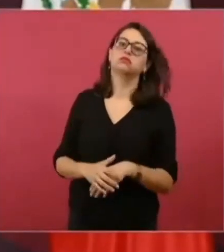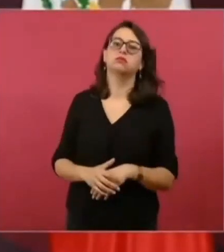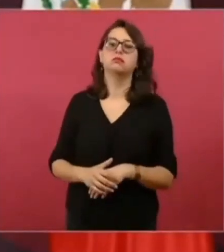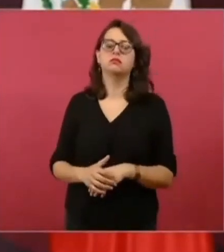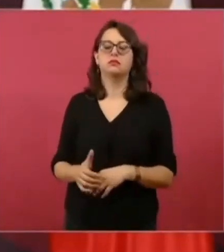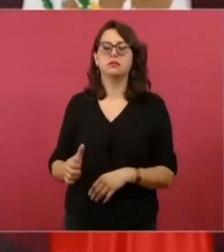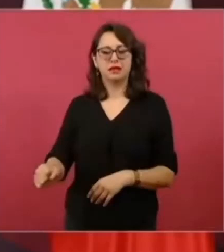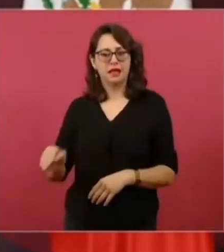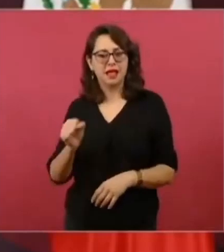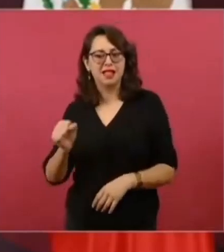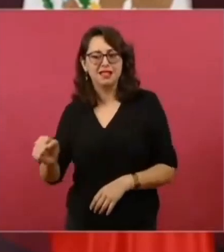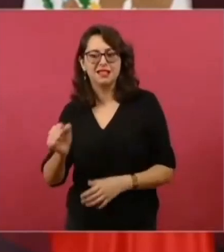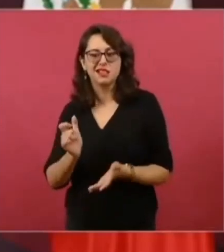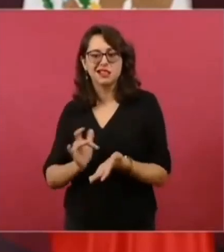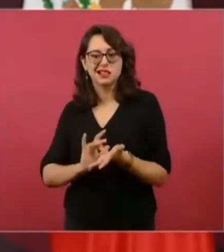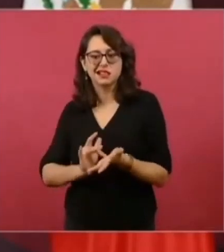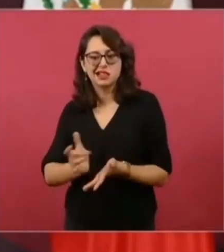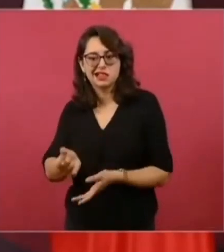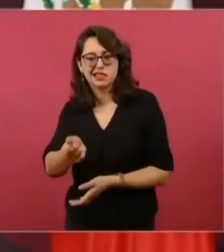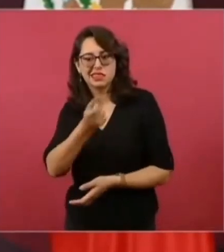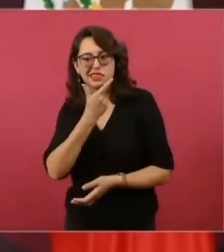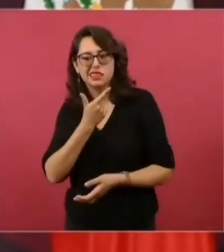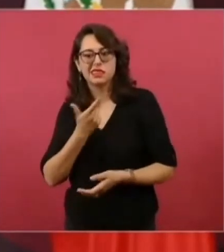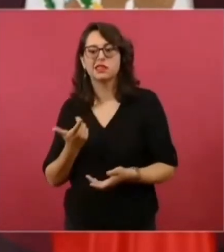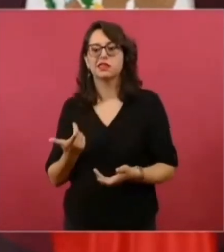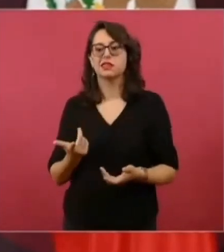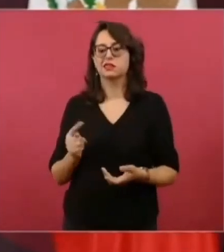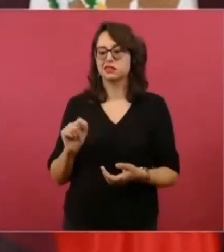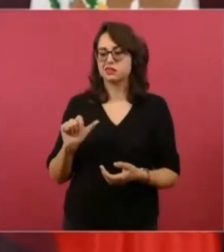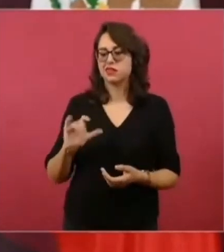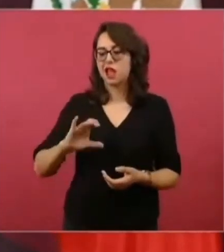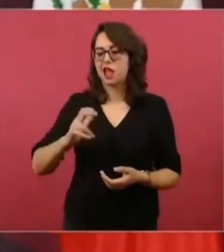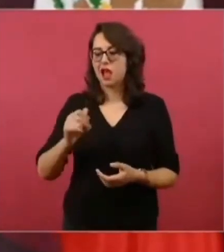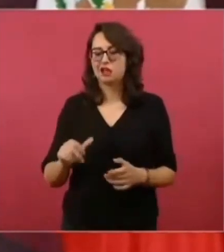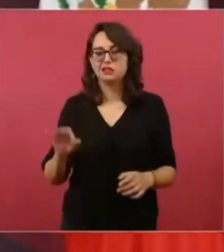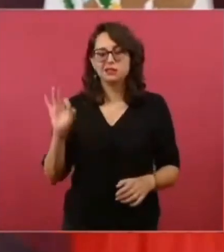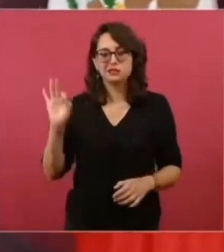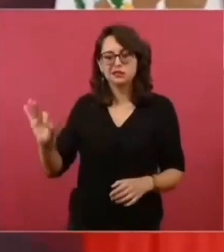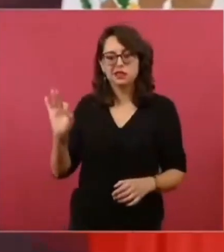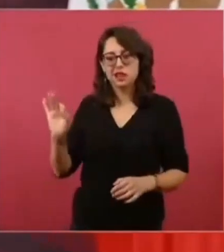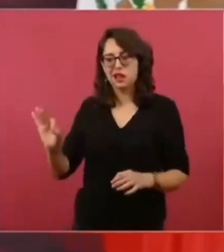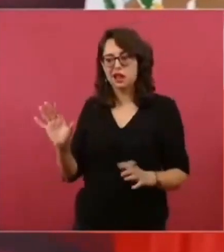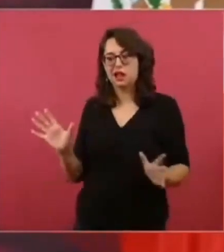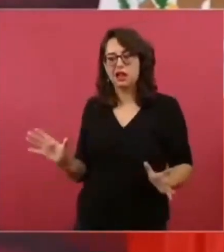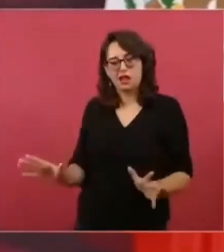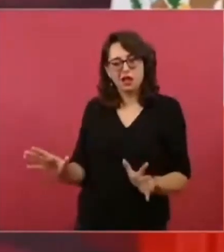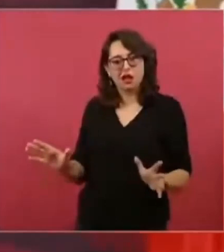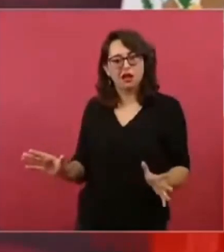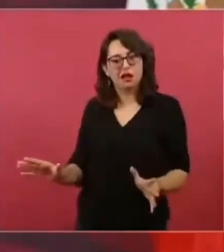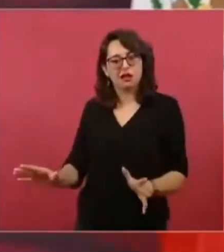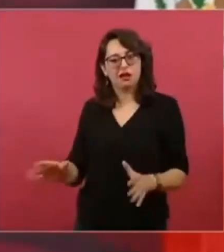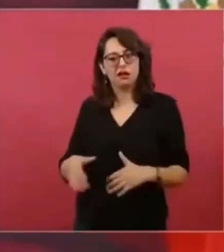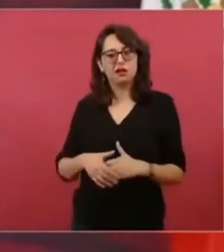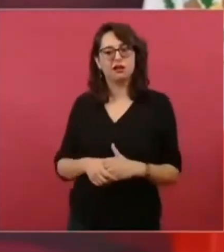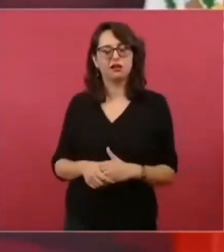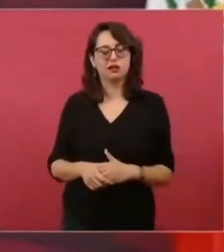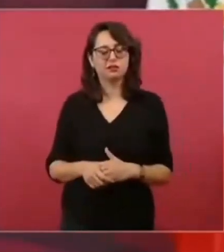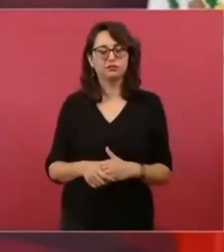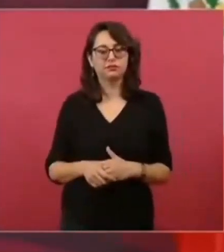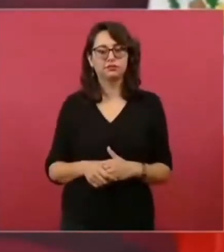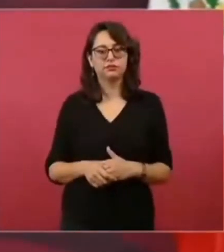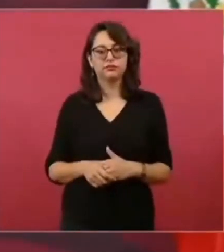y que tienen una